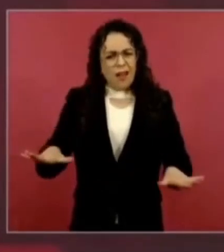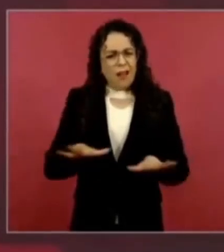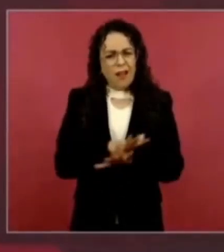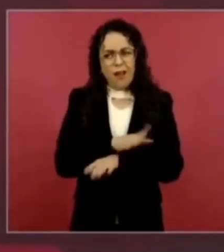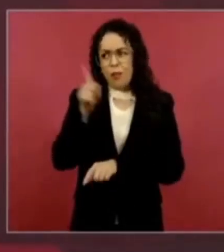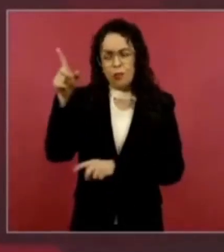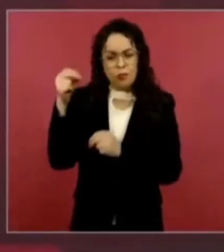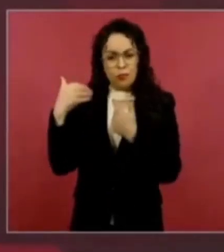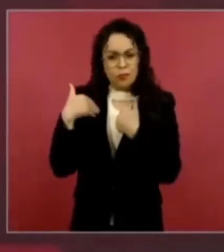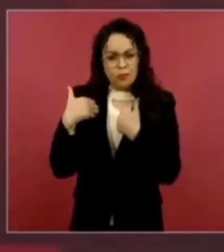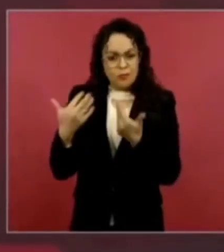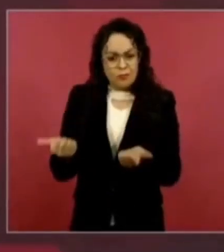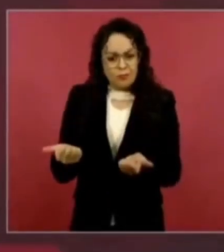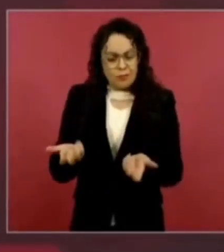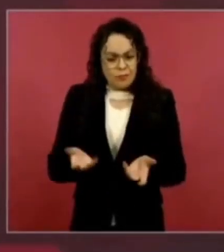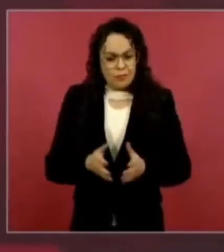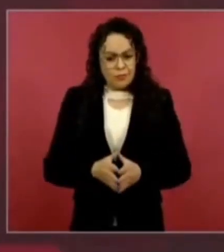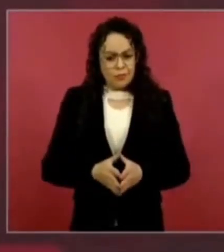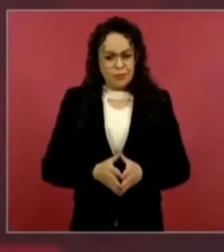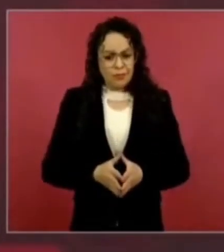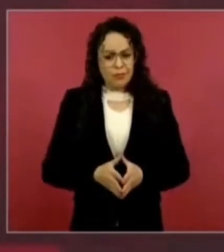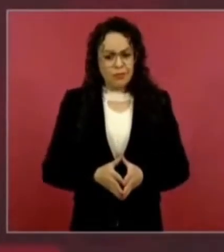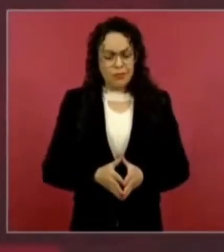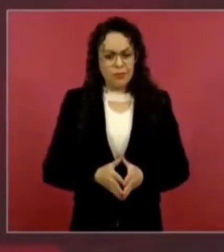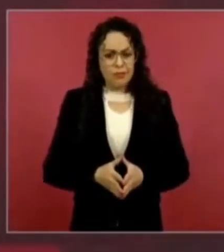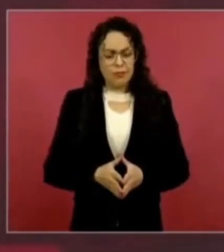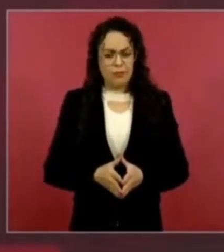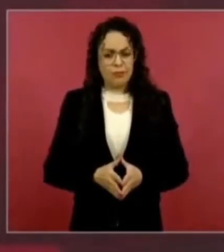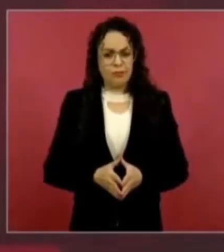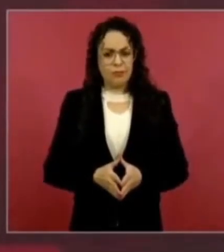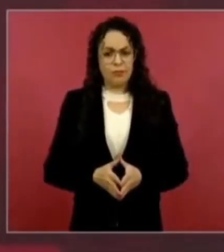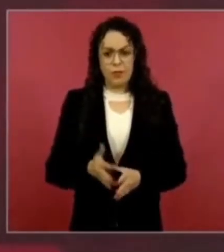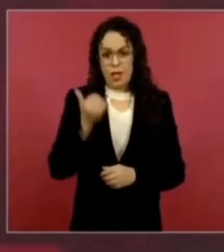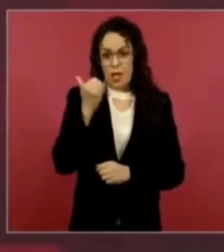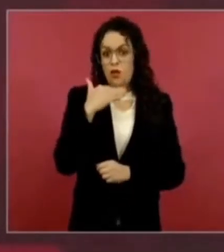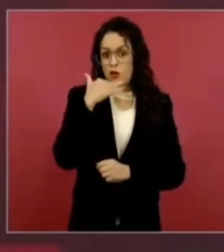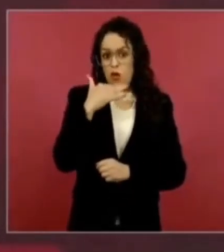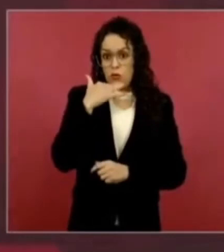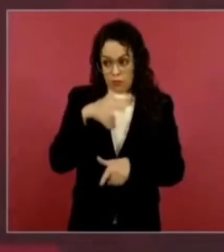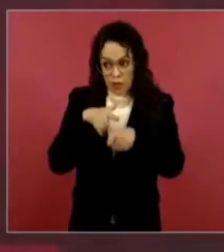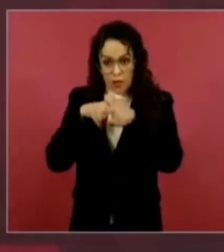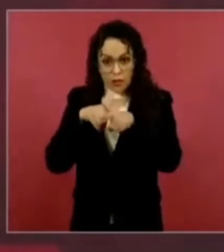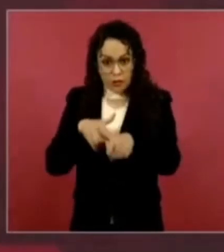permitir la corrupción.